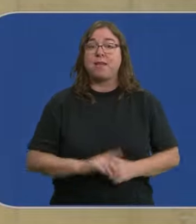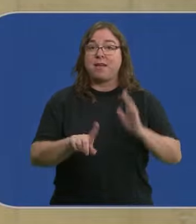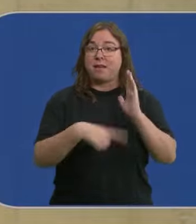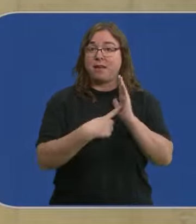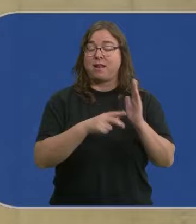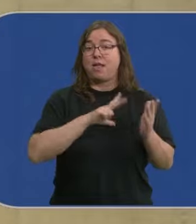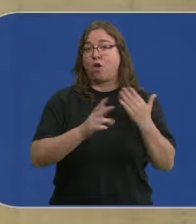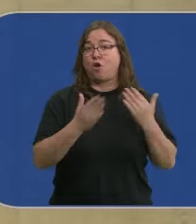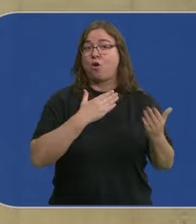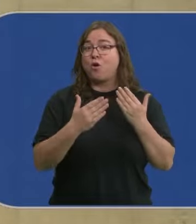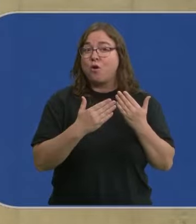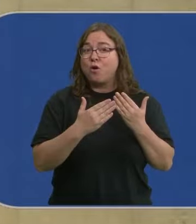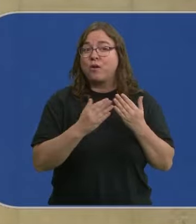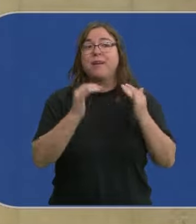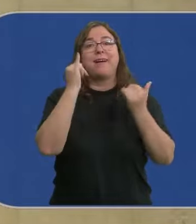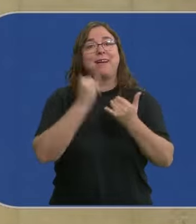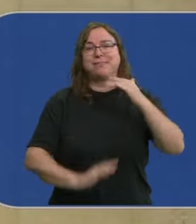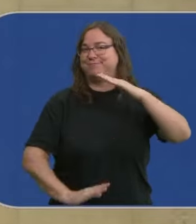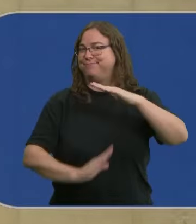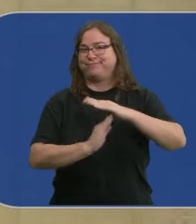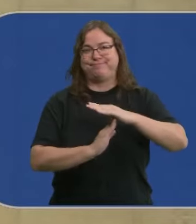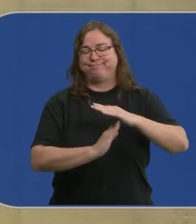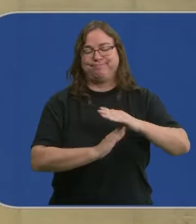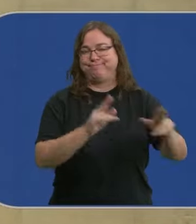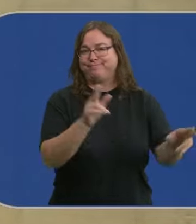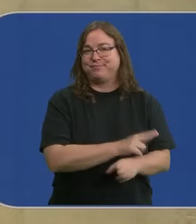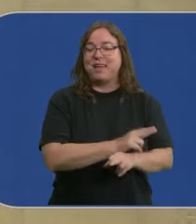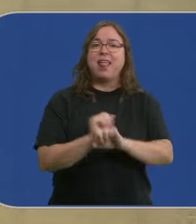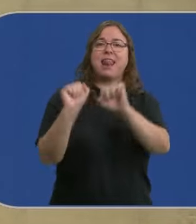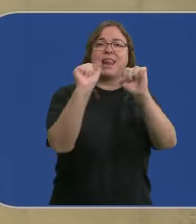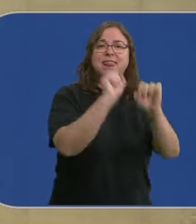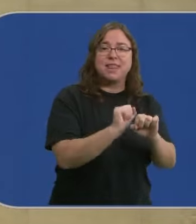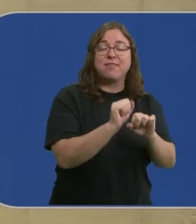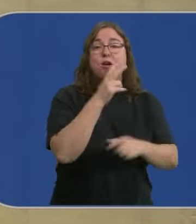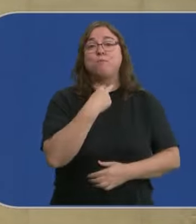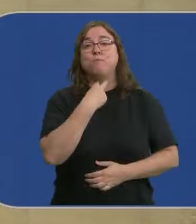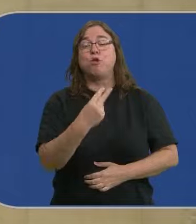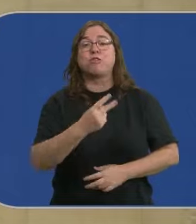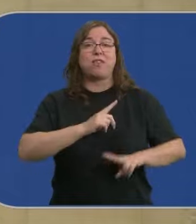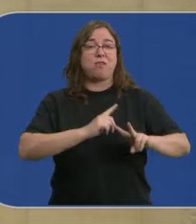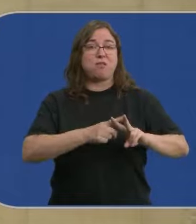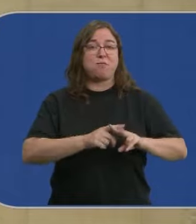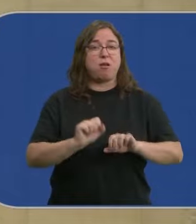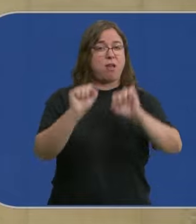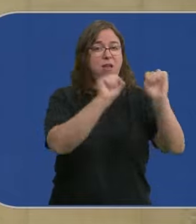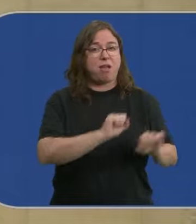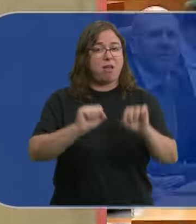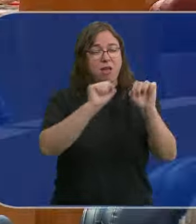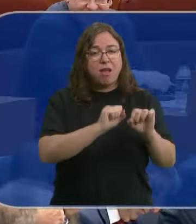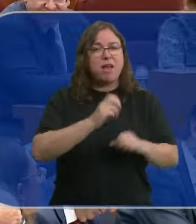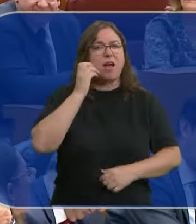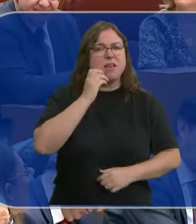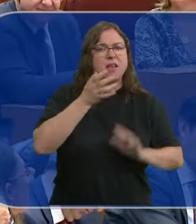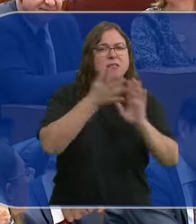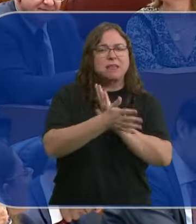La Ley de Concordia, Antonio, se queda en el camino. De nada ha servido la defensa que ha hecho el ahora portavoz de Vox, García Gallardo, que ha hablado de una